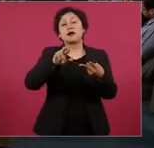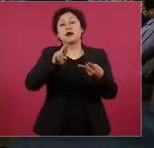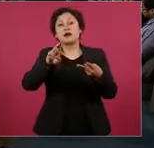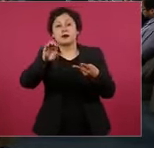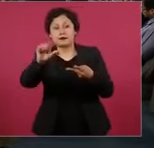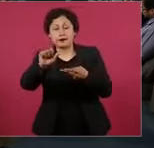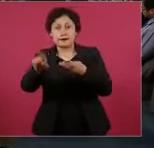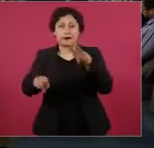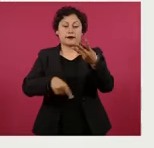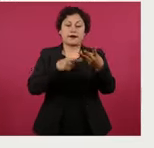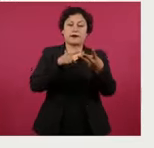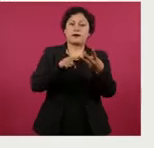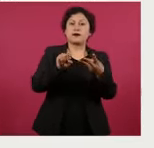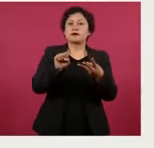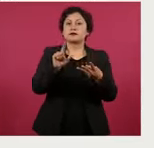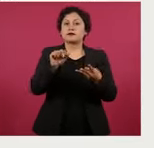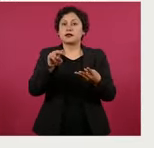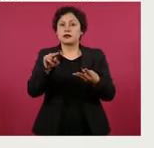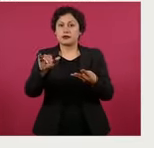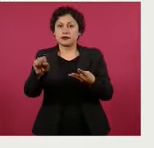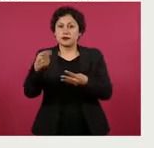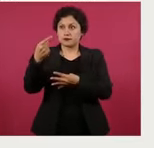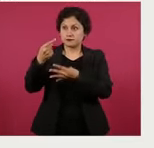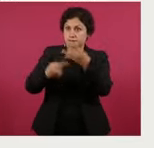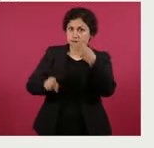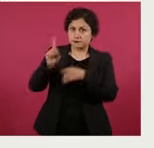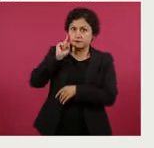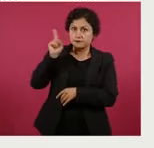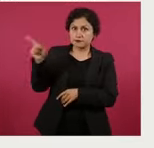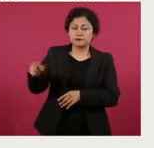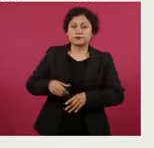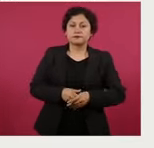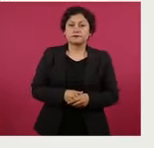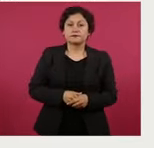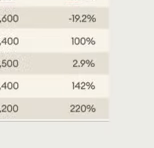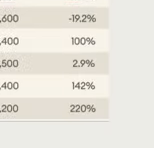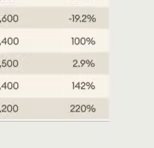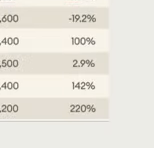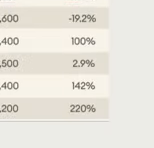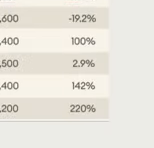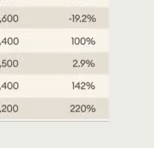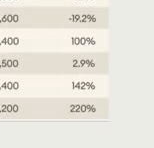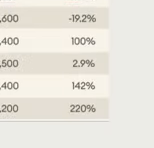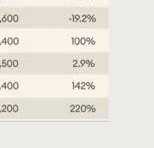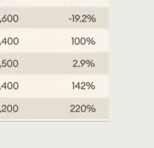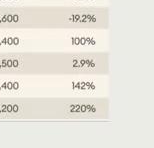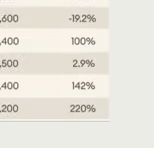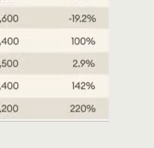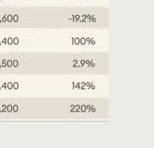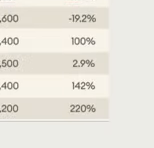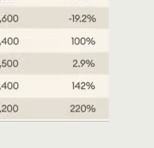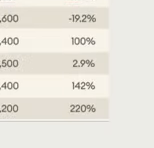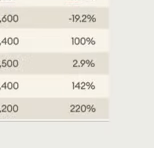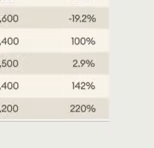Ricardo Salinas, Fernando Balleres